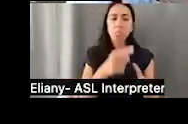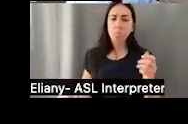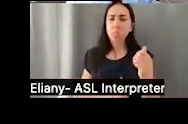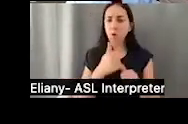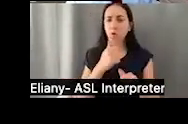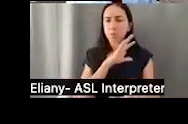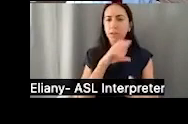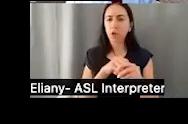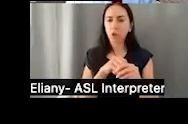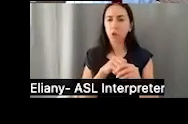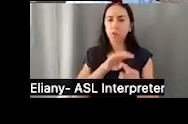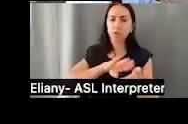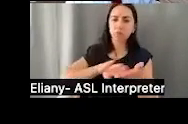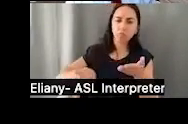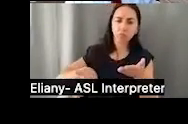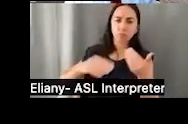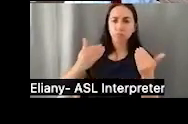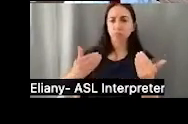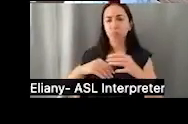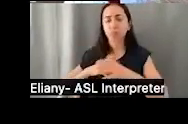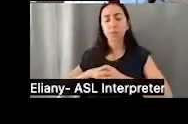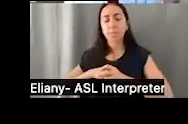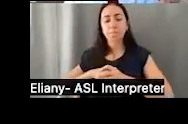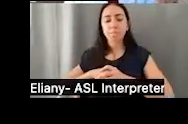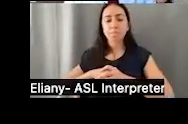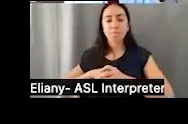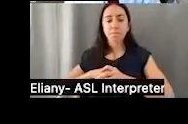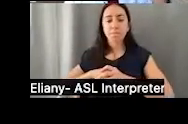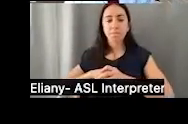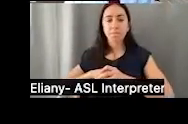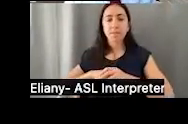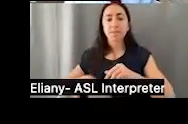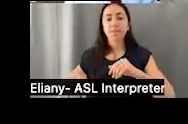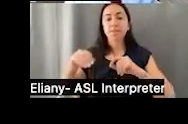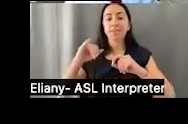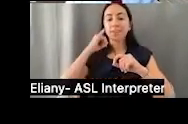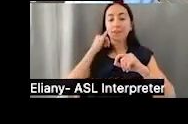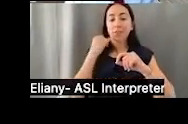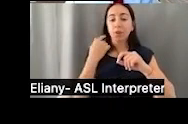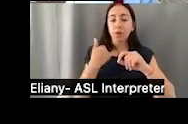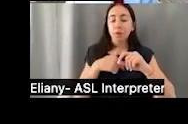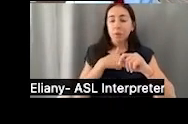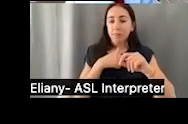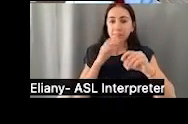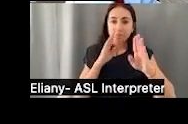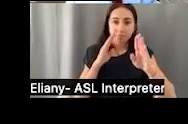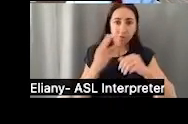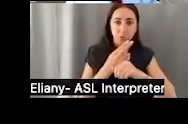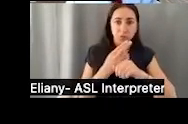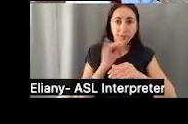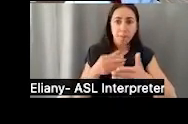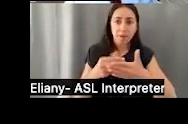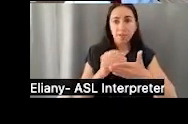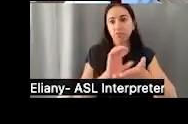eso, puede encajar casi cualquier cosa en un gasto cualificado por incapacidad. Lo que sucede es que siempre